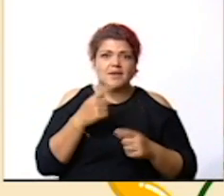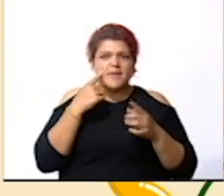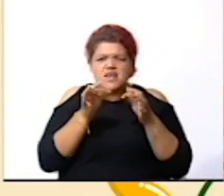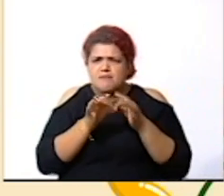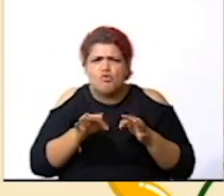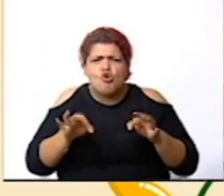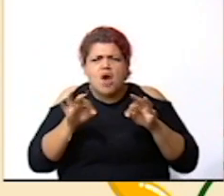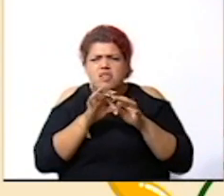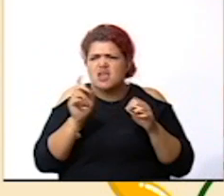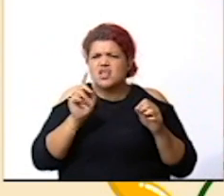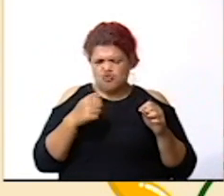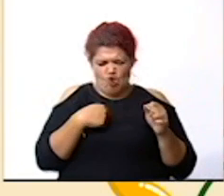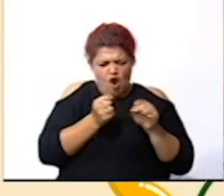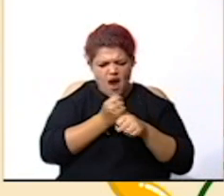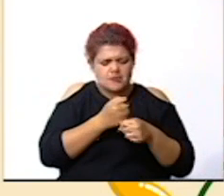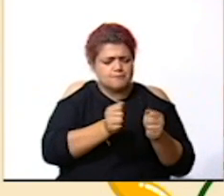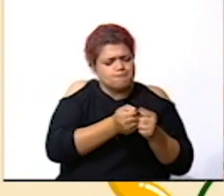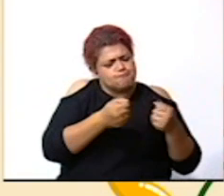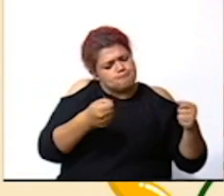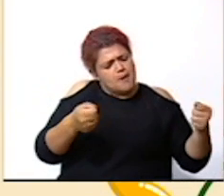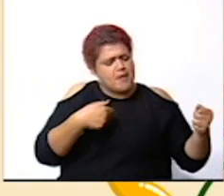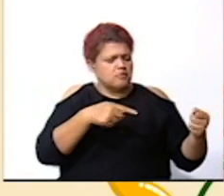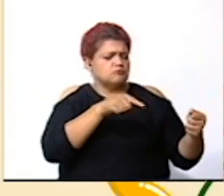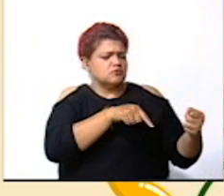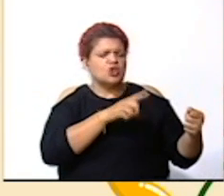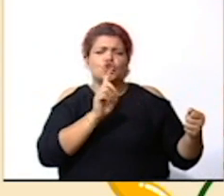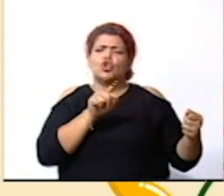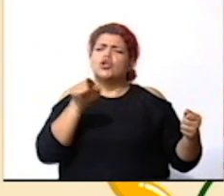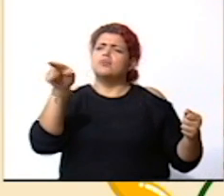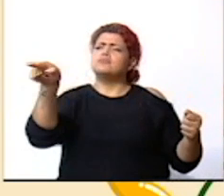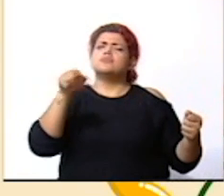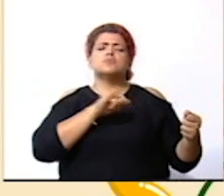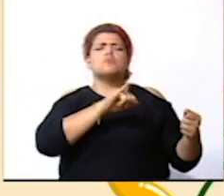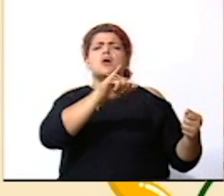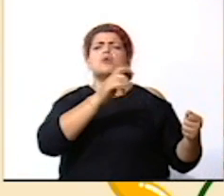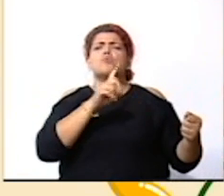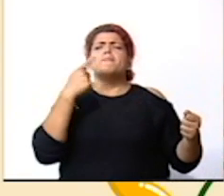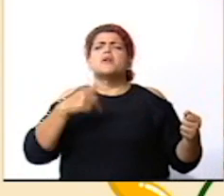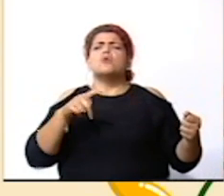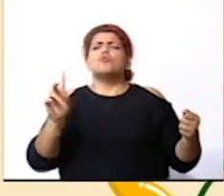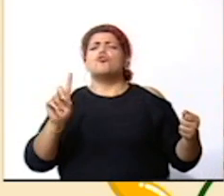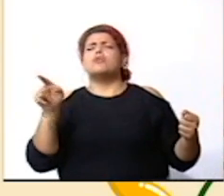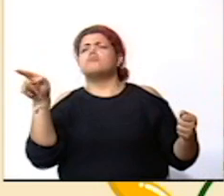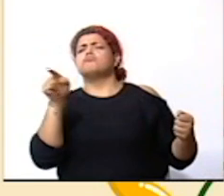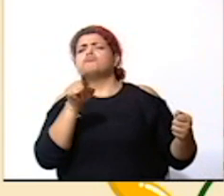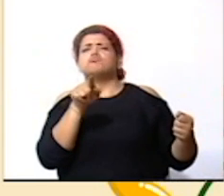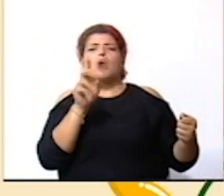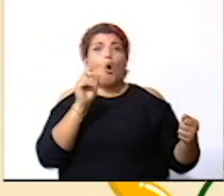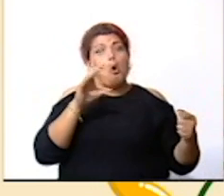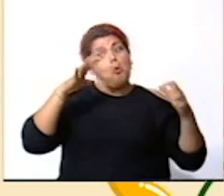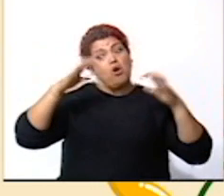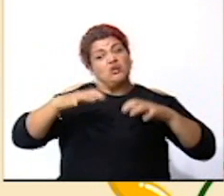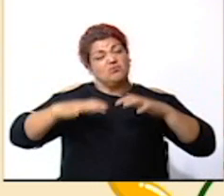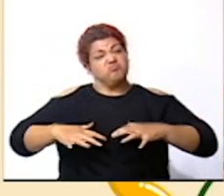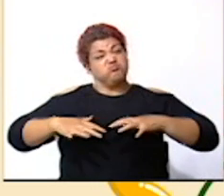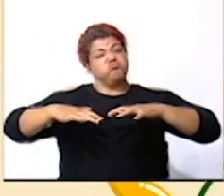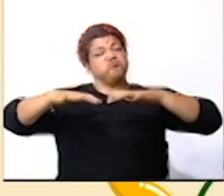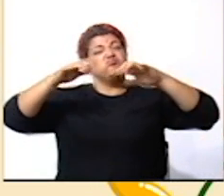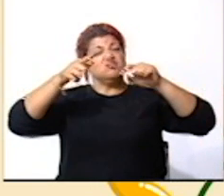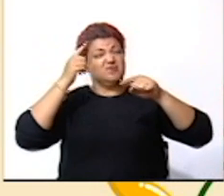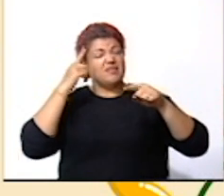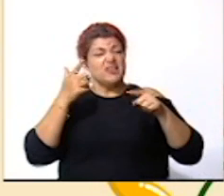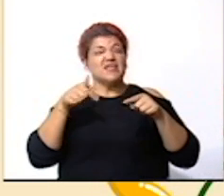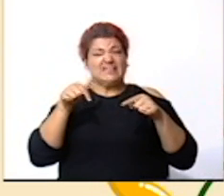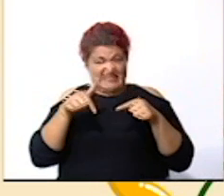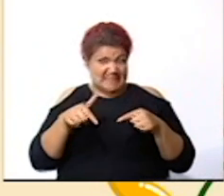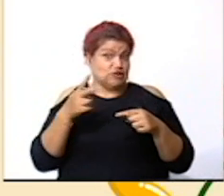hacer un mapa de riesgo donde podríamos ver cuáles son esas zonas propensas y que una inundación va a ser ese